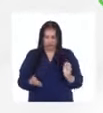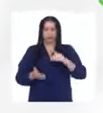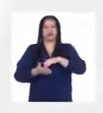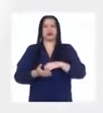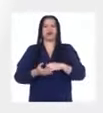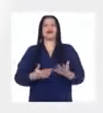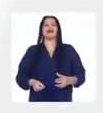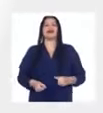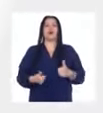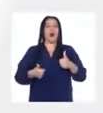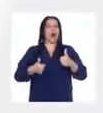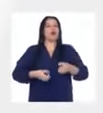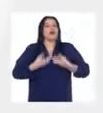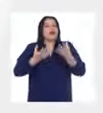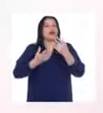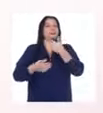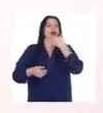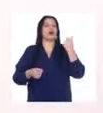lo mejor